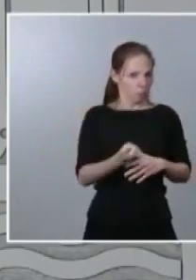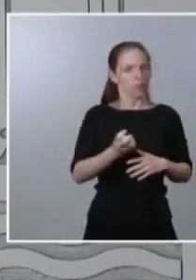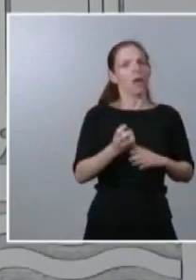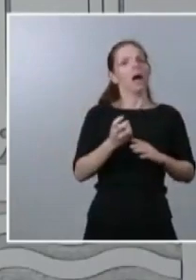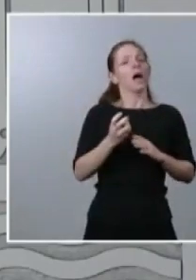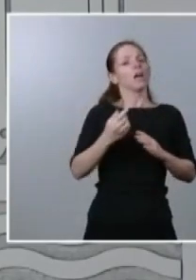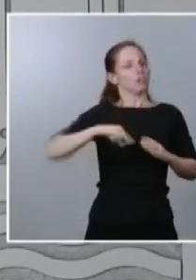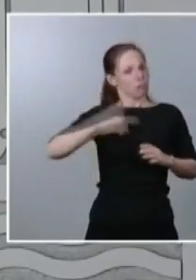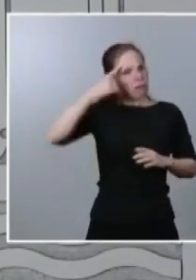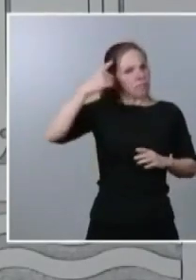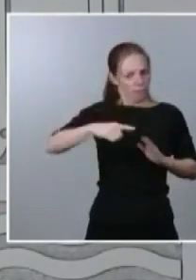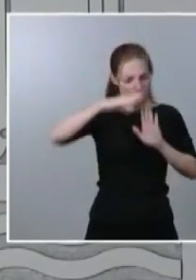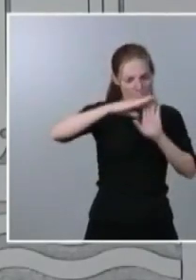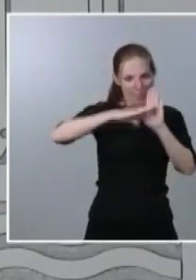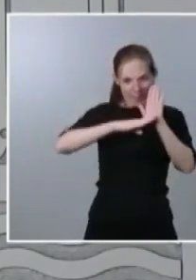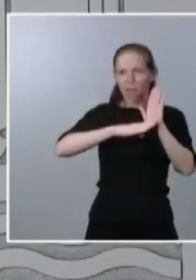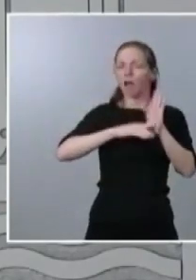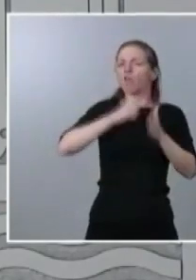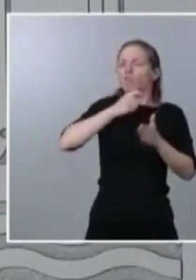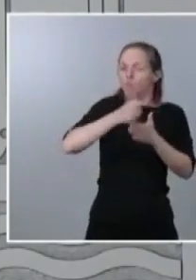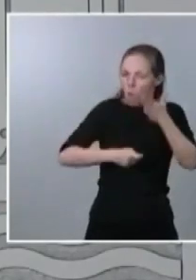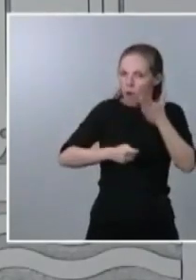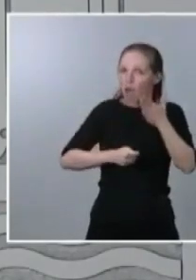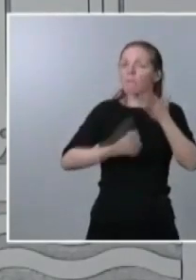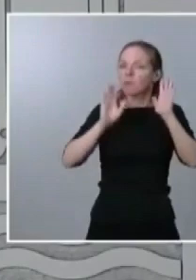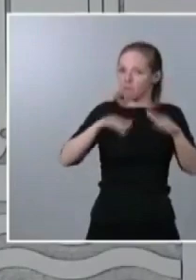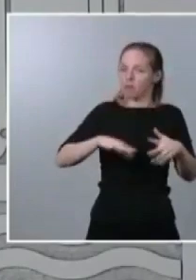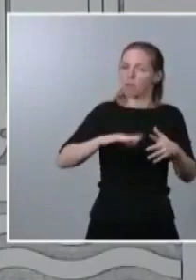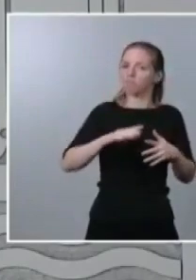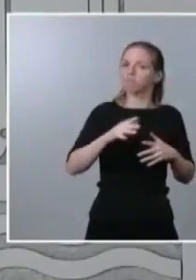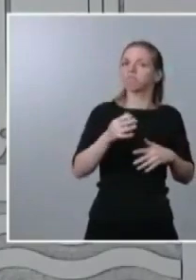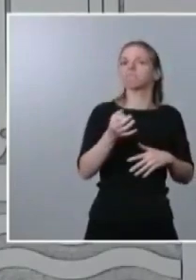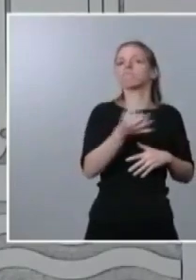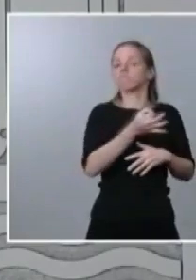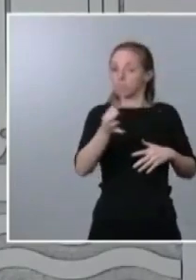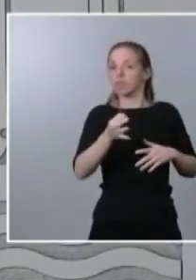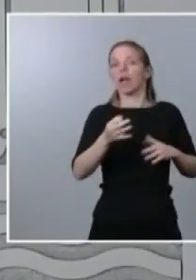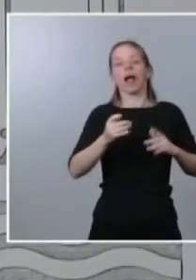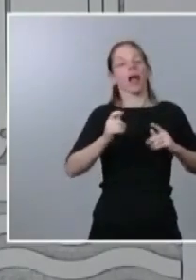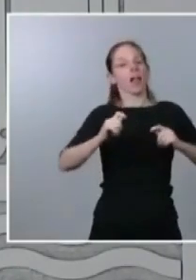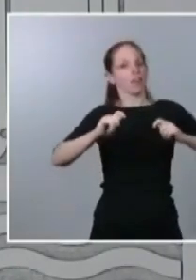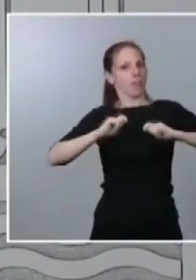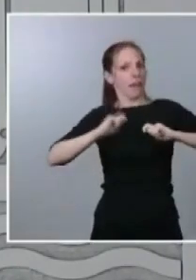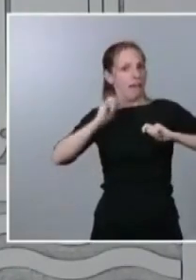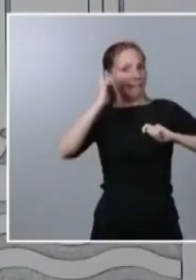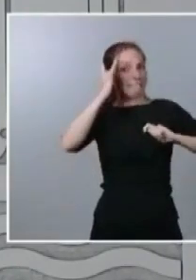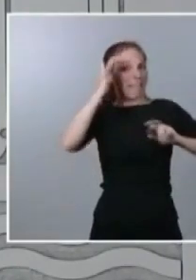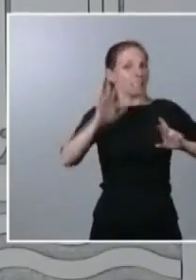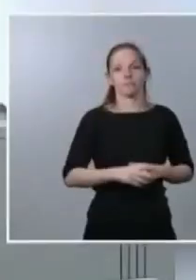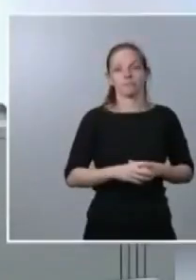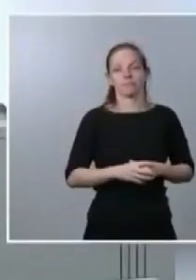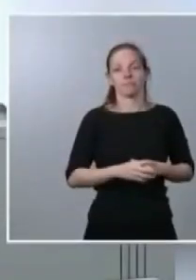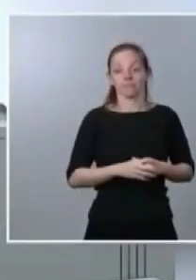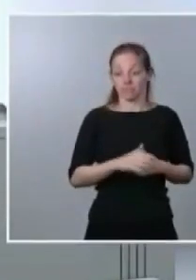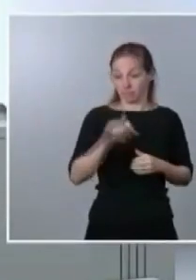resultados y, por tanto, un mensaje de esperanza contenida y de esperanza muy responsable.